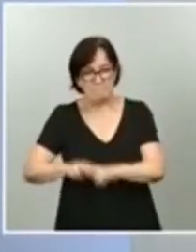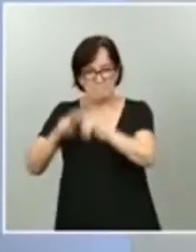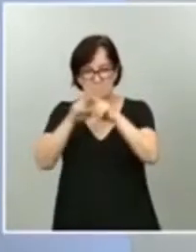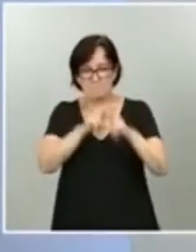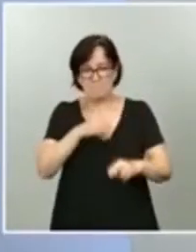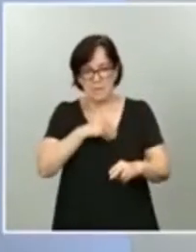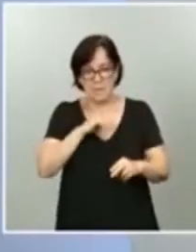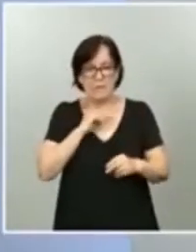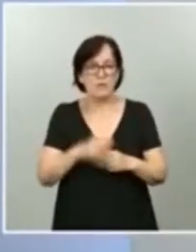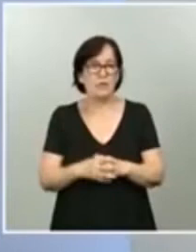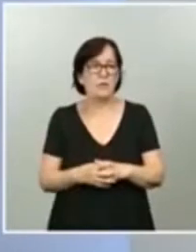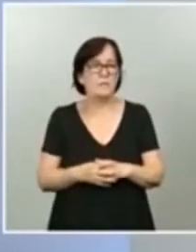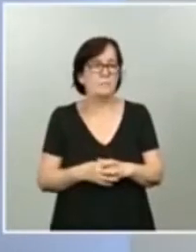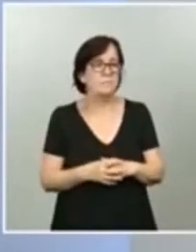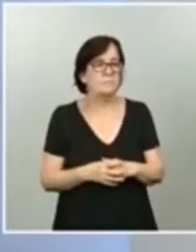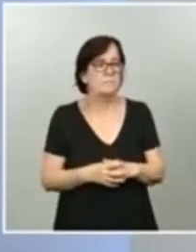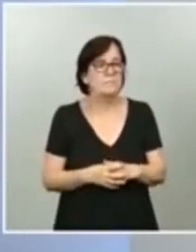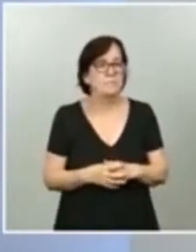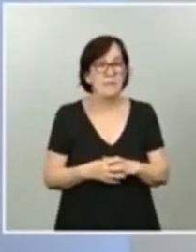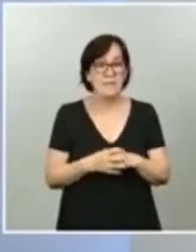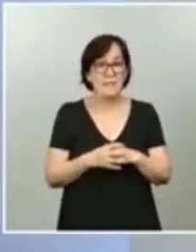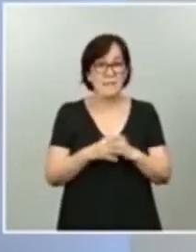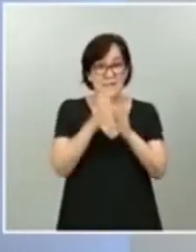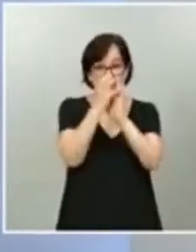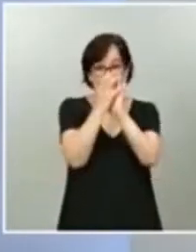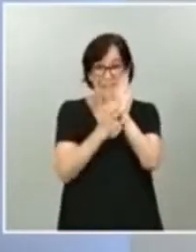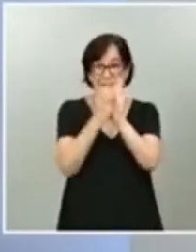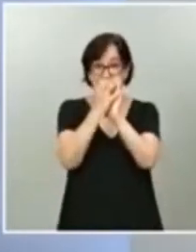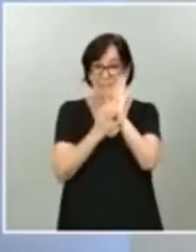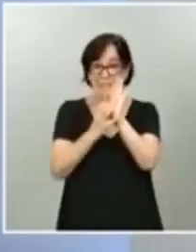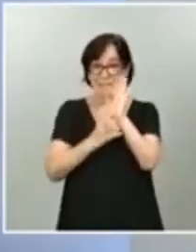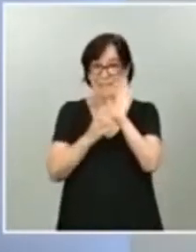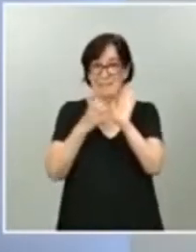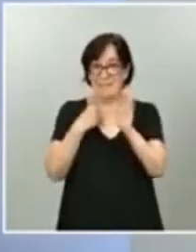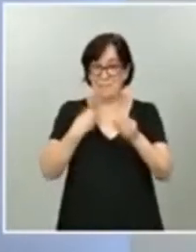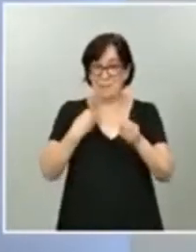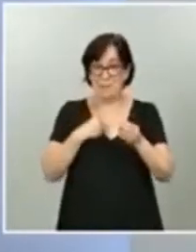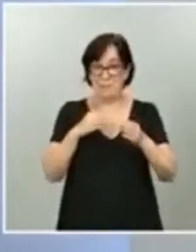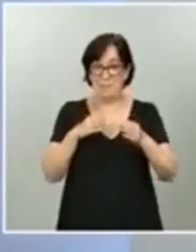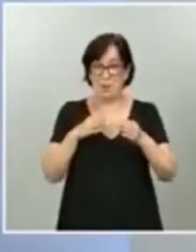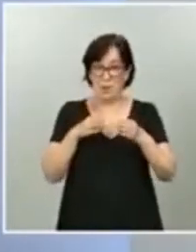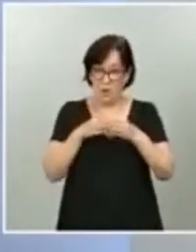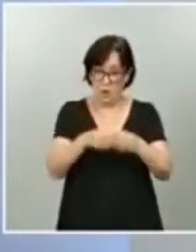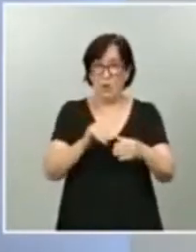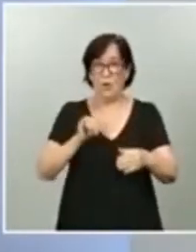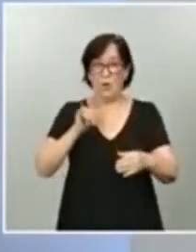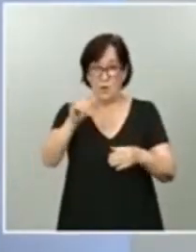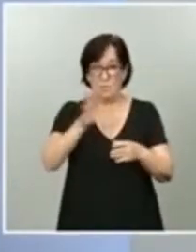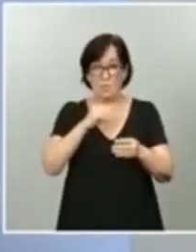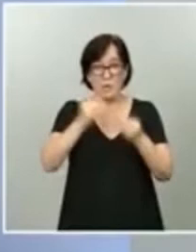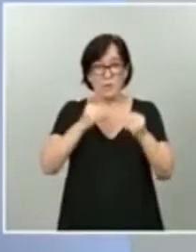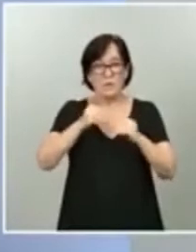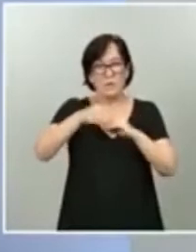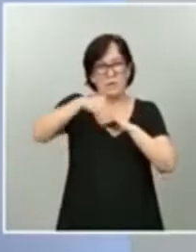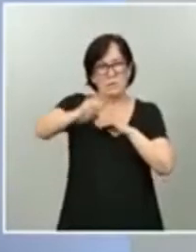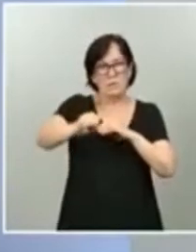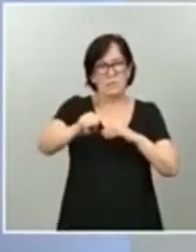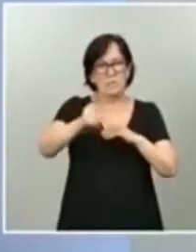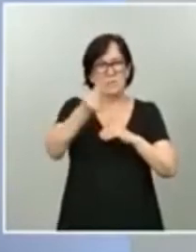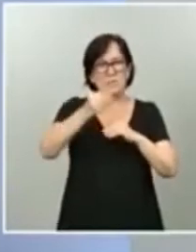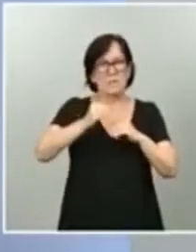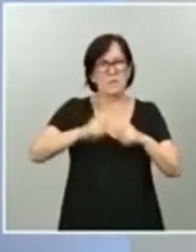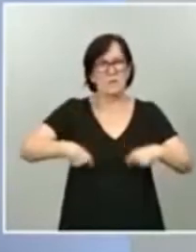Estas deducciones portuarias que ya adoptamos en su día por un importe o con un coste de